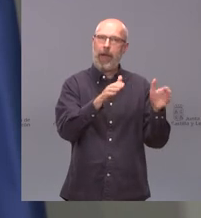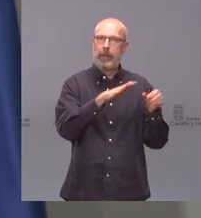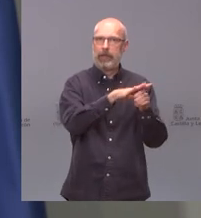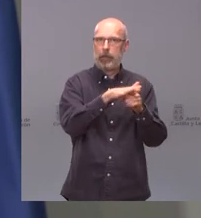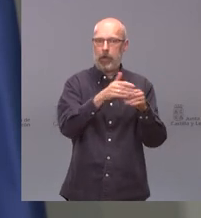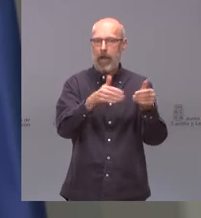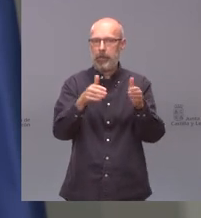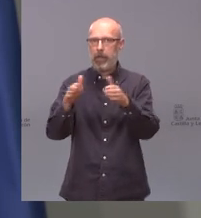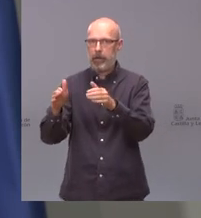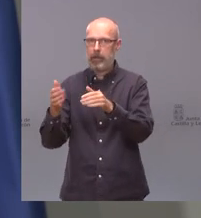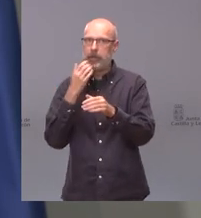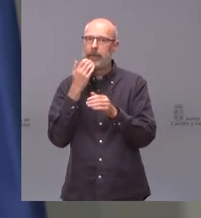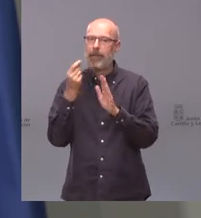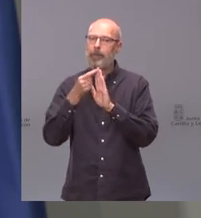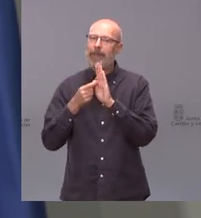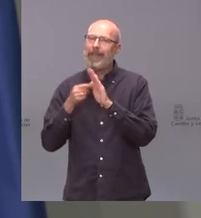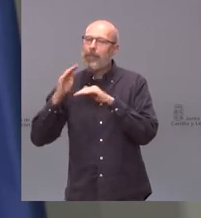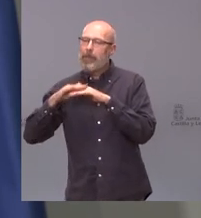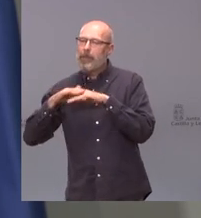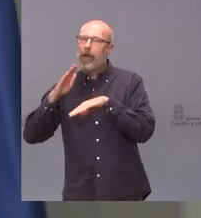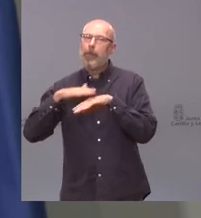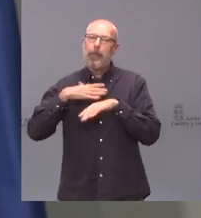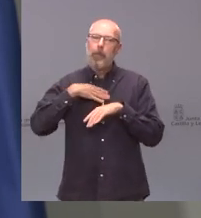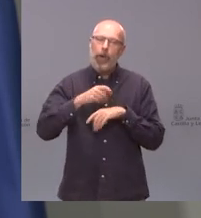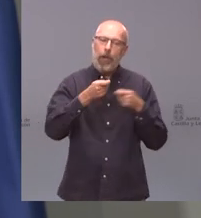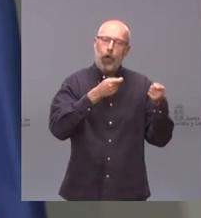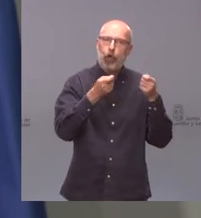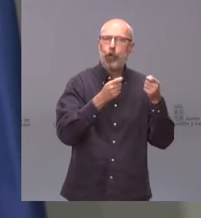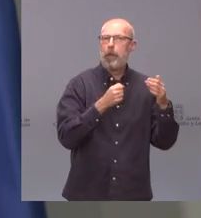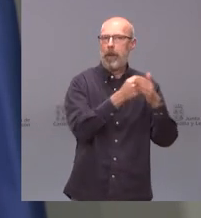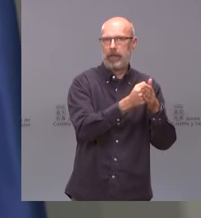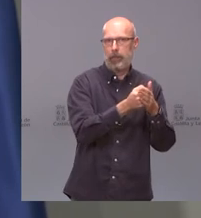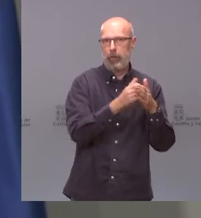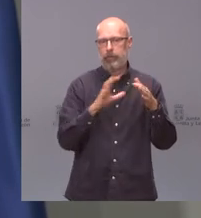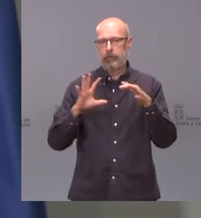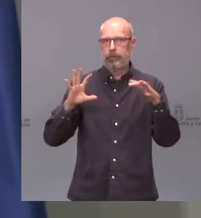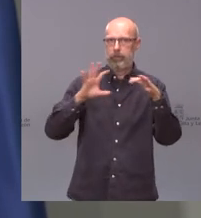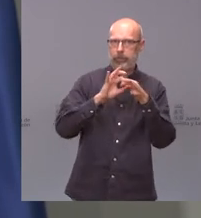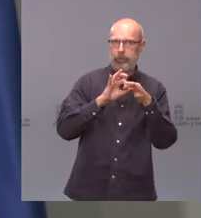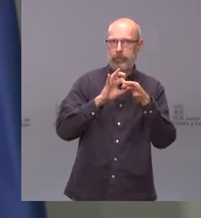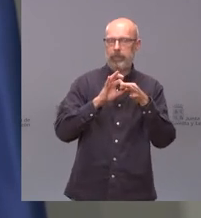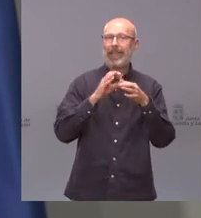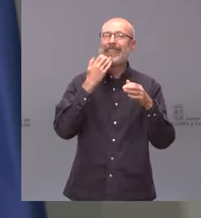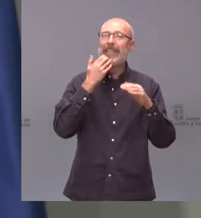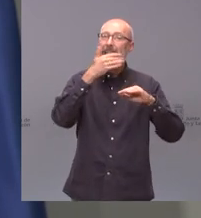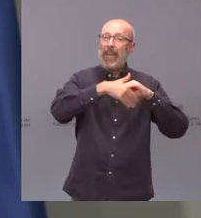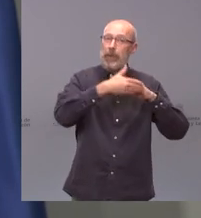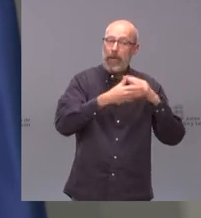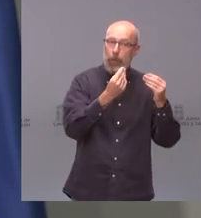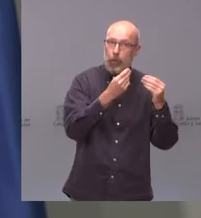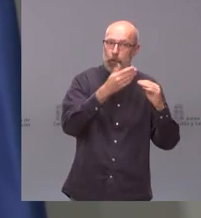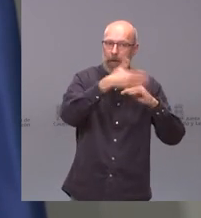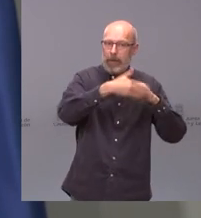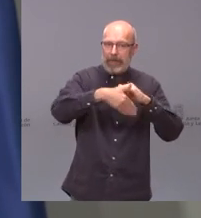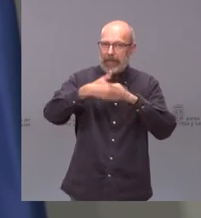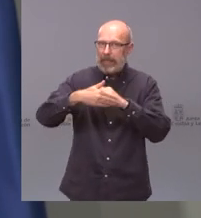20% de las medidas eso es un poco la estrategia que hemos ido siguiendo hombre puede ser que si recortas tanto llegue un momento que esa